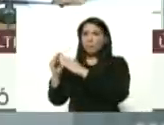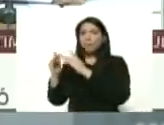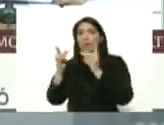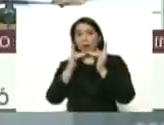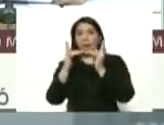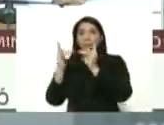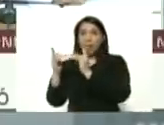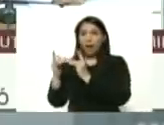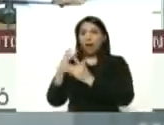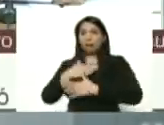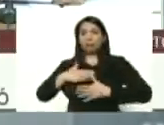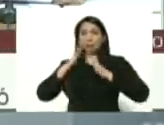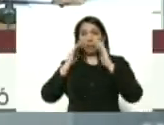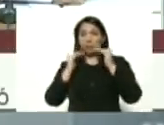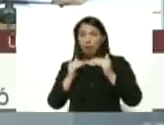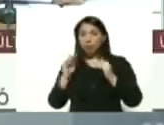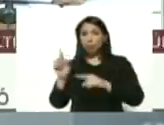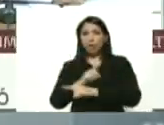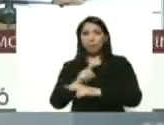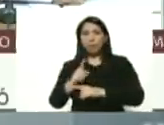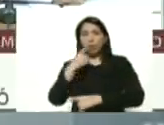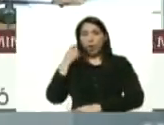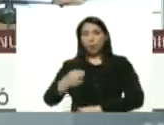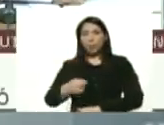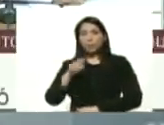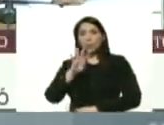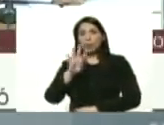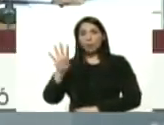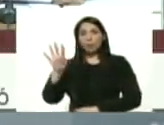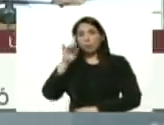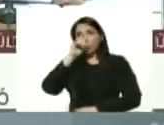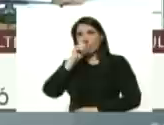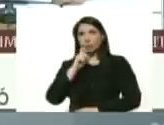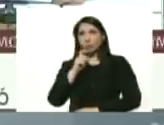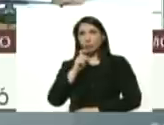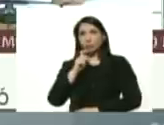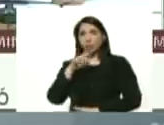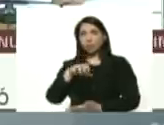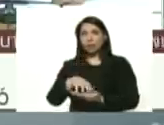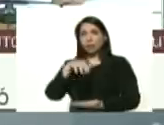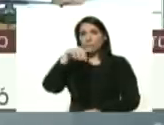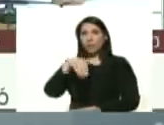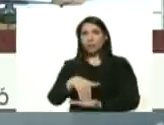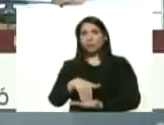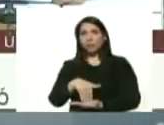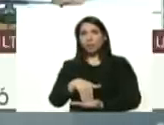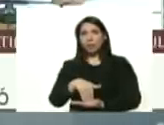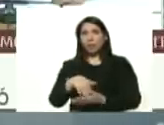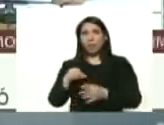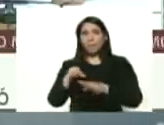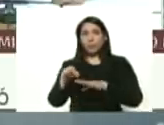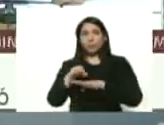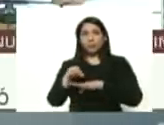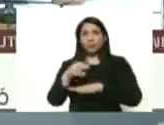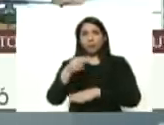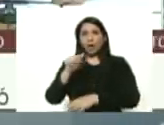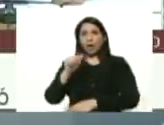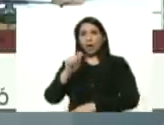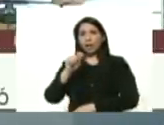con calidad hombre de 44 años estado Miranda municipio Latillo